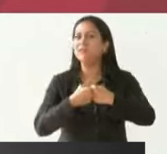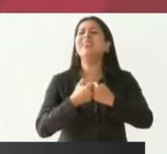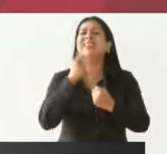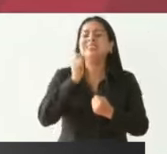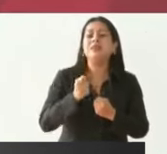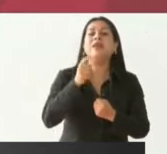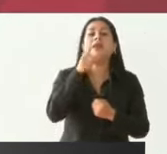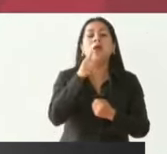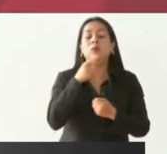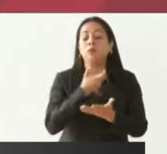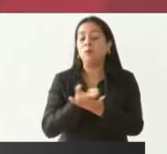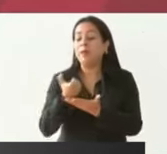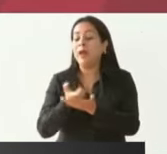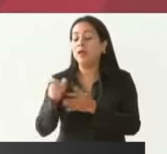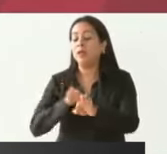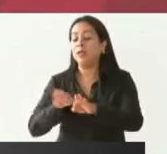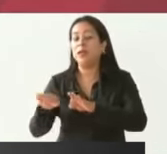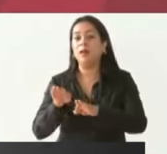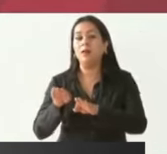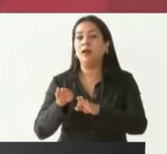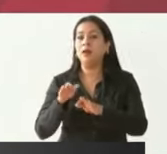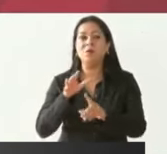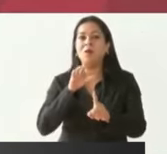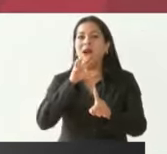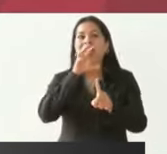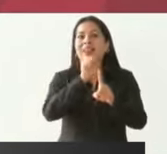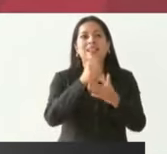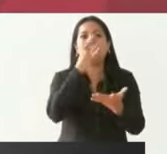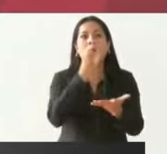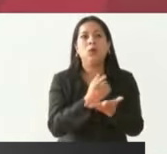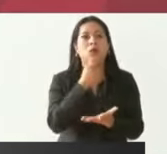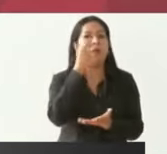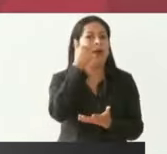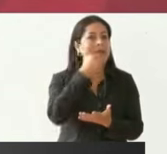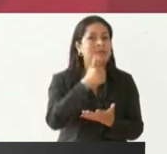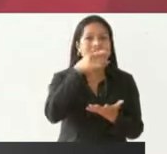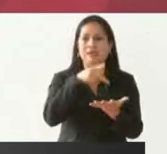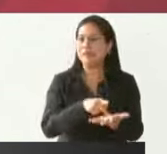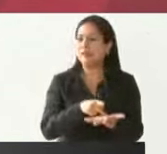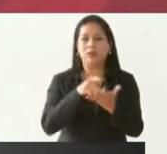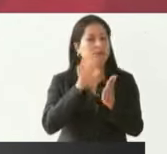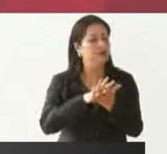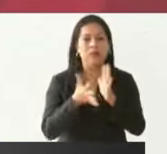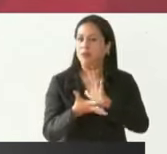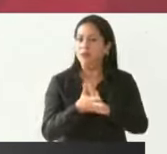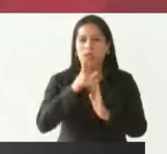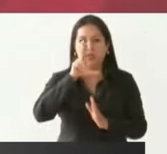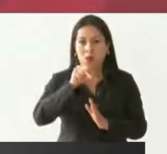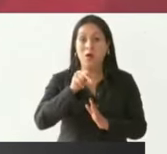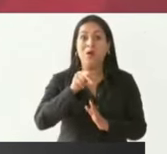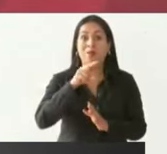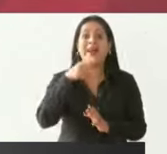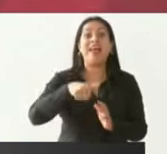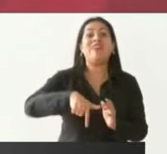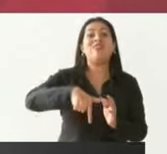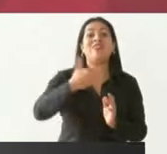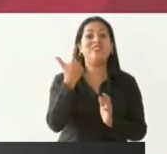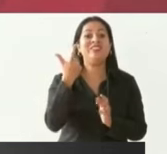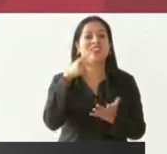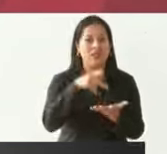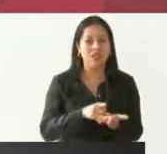salario mínimo no alcance solo para 6 kilos de tortilla, sino ya para 12.